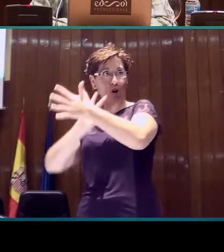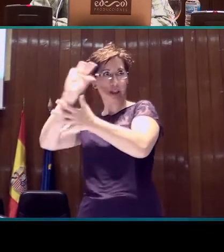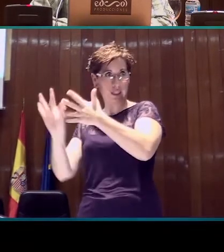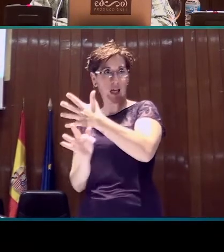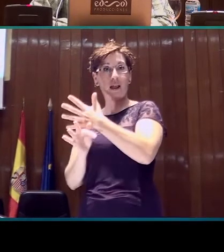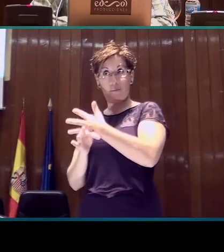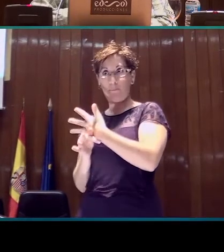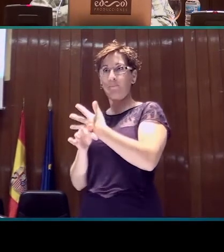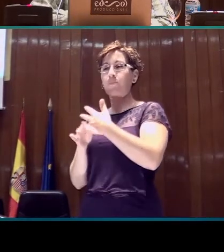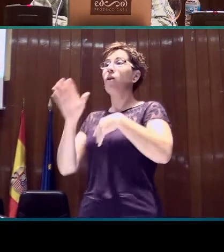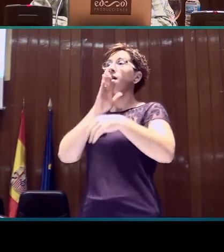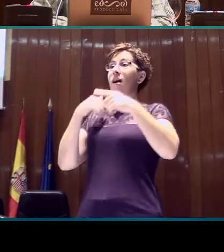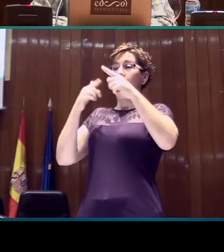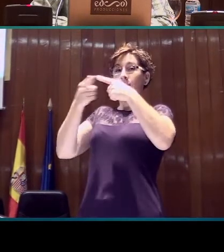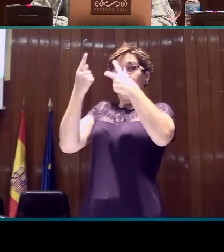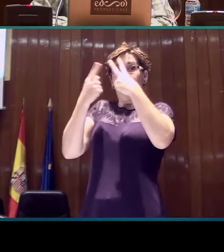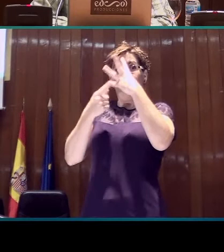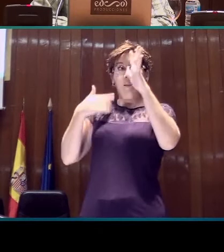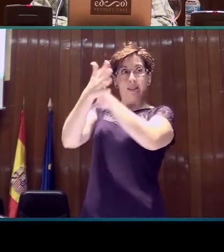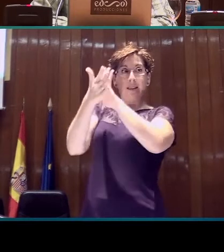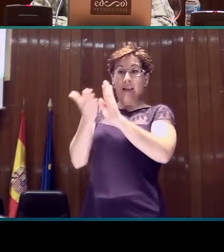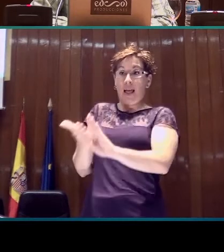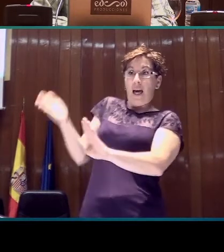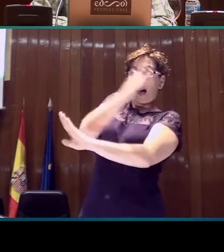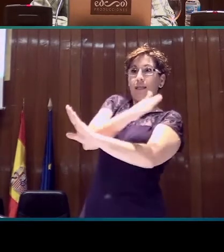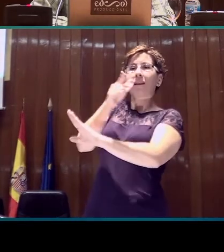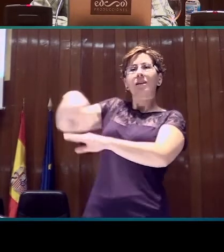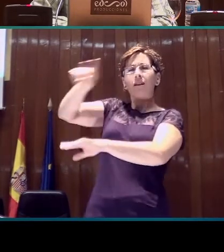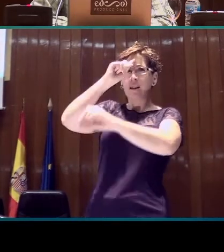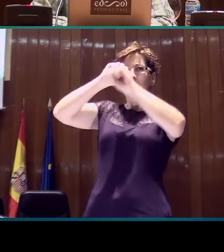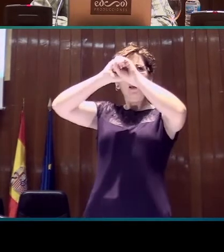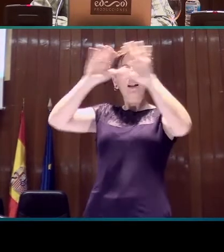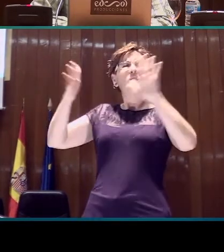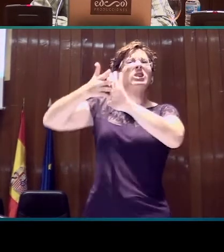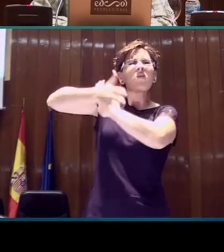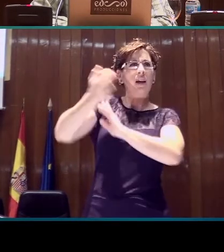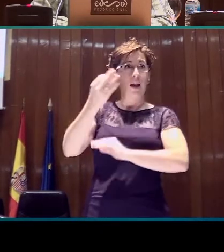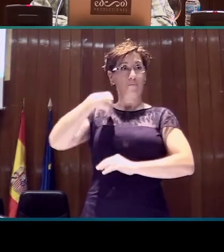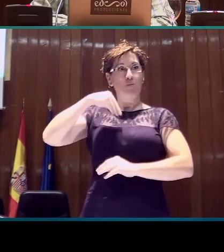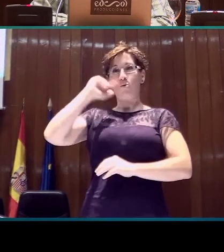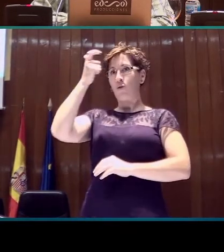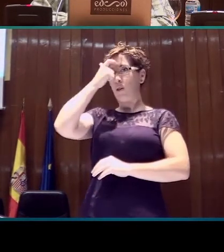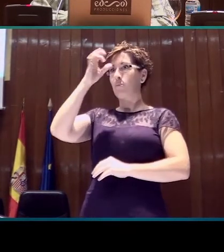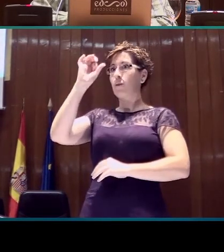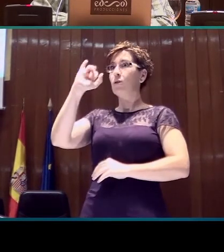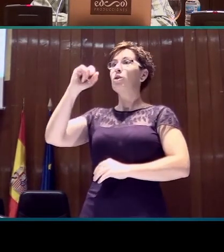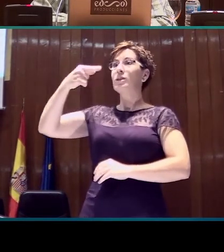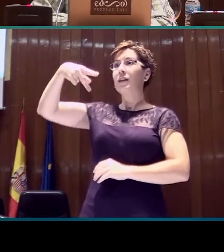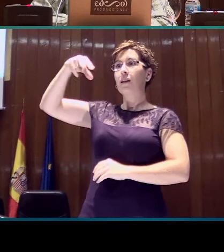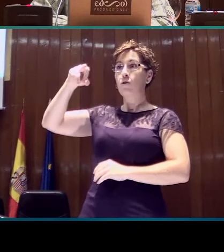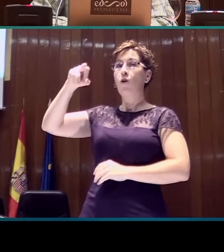Para poder describir un poquito las bollas lista, me he servido de datos que tenía de un corpus que